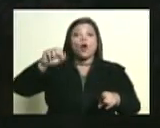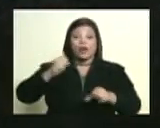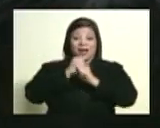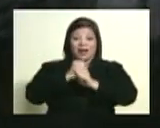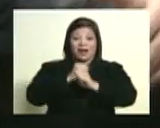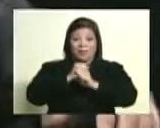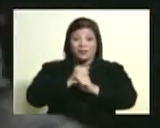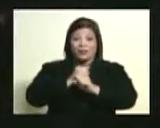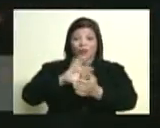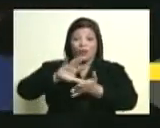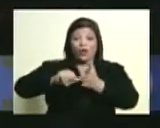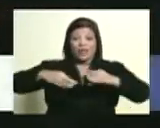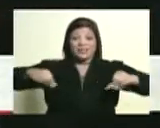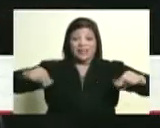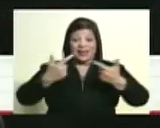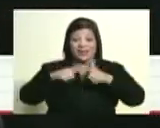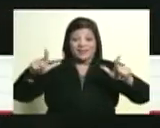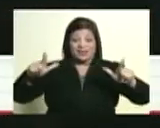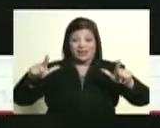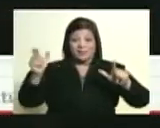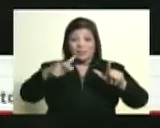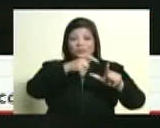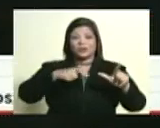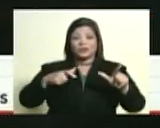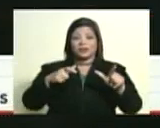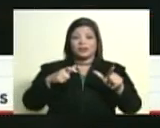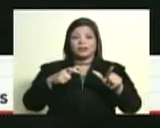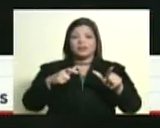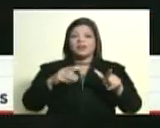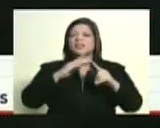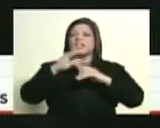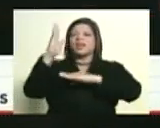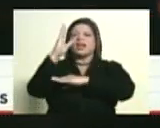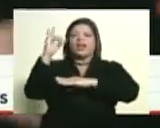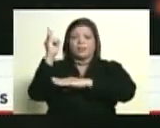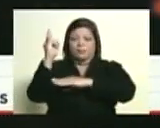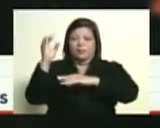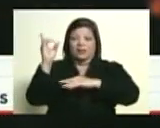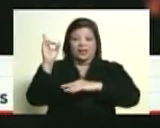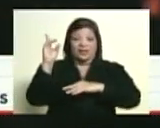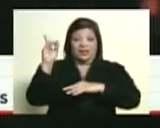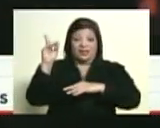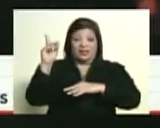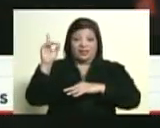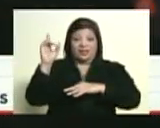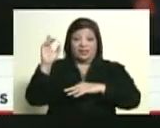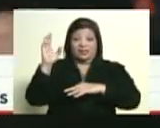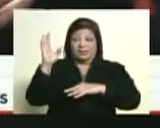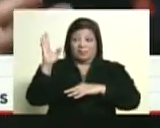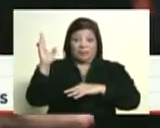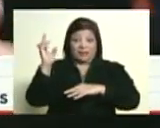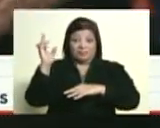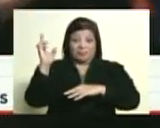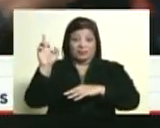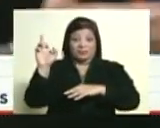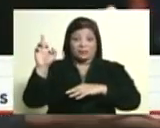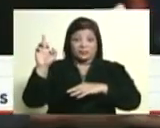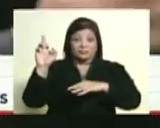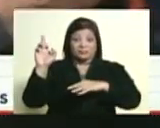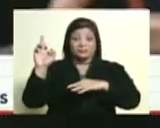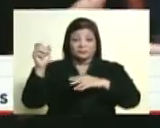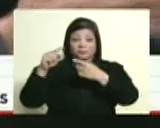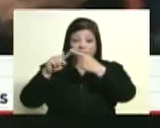Quien mete a... quien lleva al panteón a Zamora, bueno, todavía hay polémica si son los restos, etcétera, pero bueno,